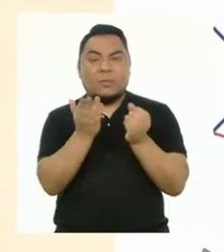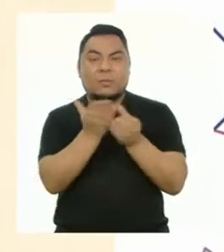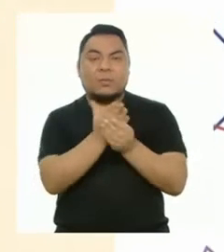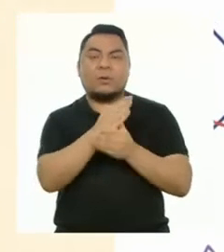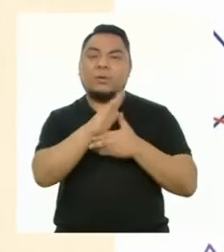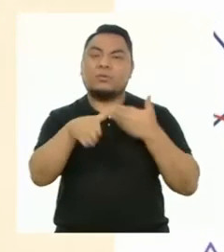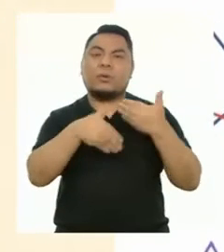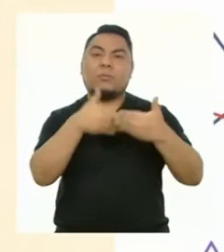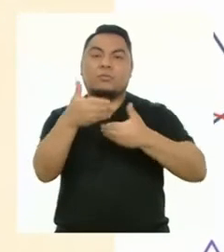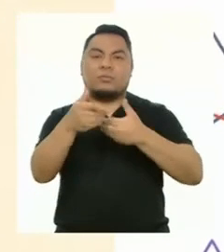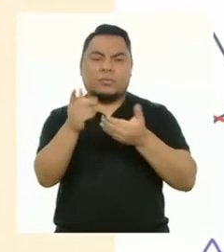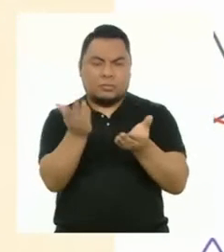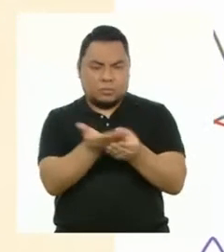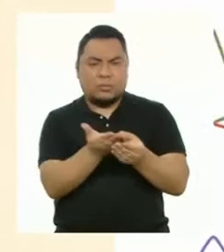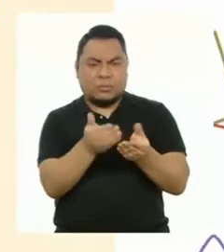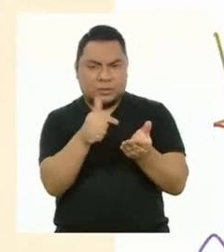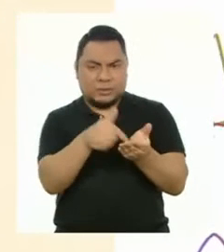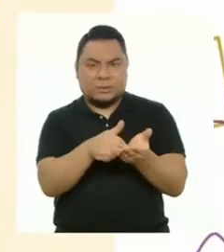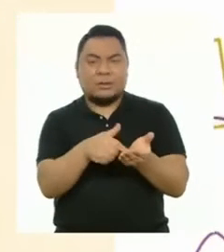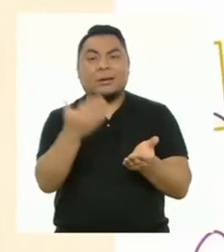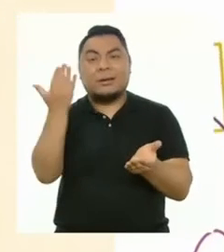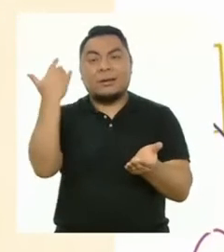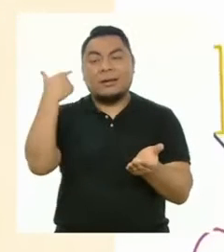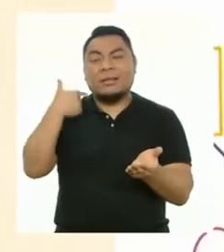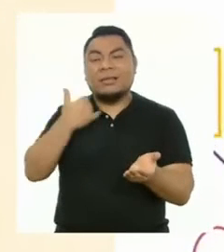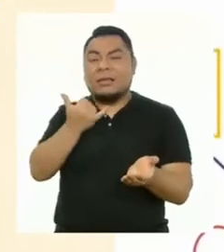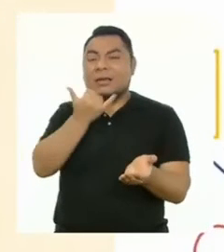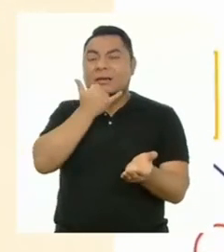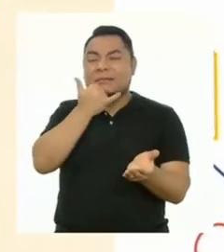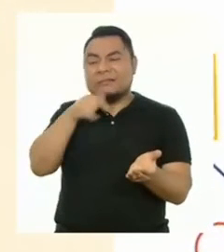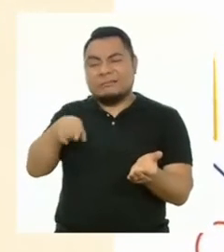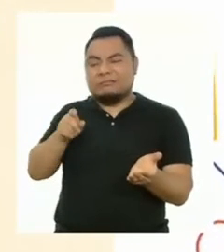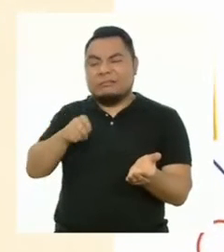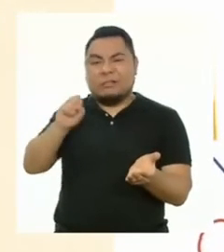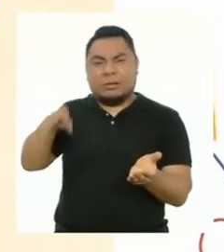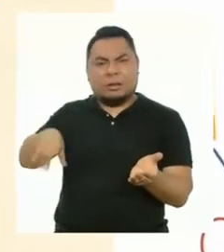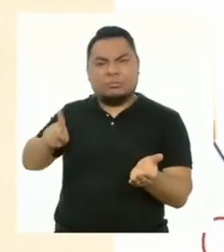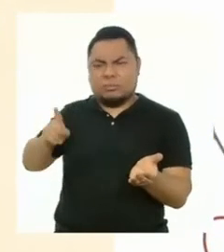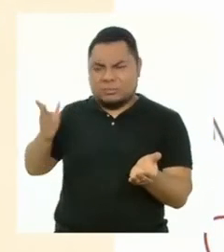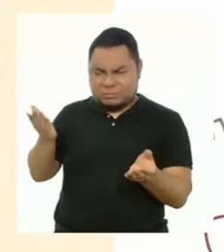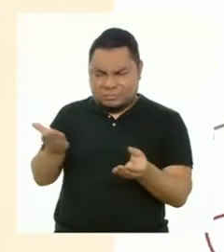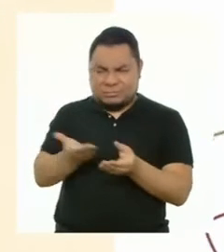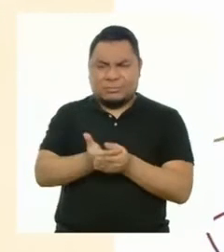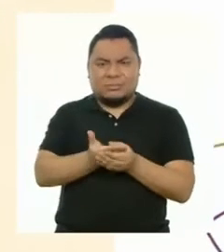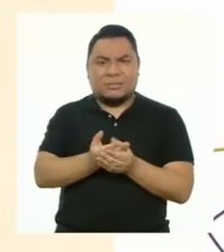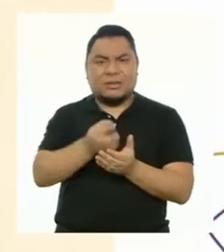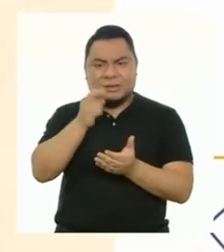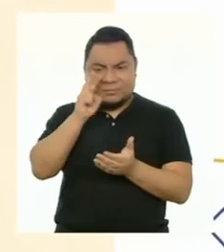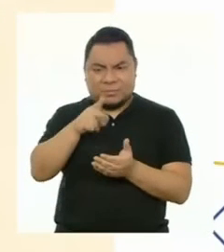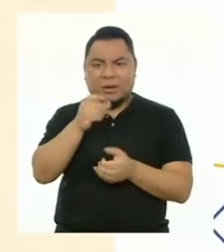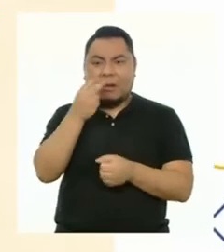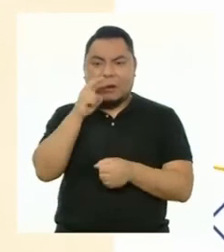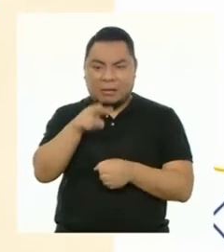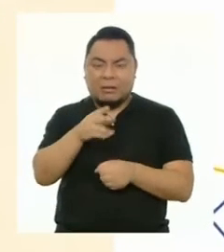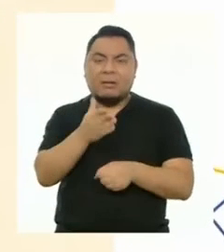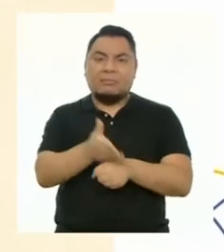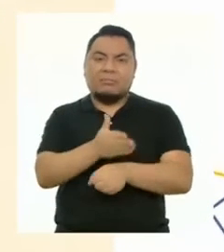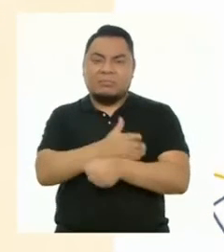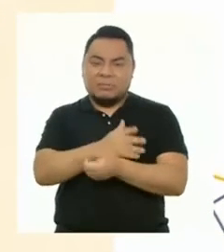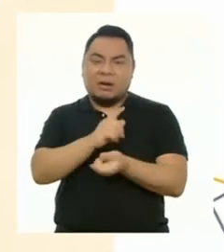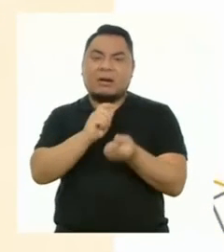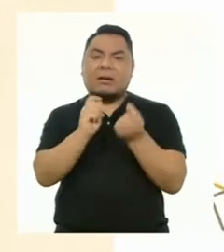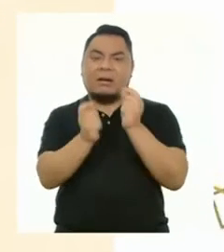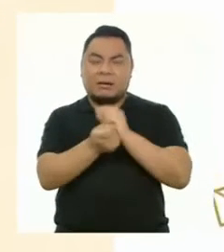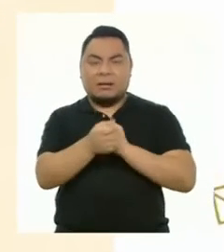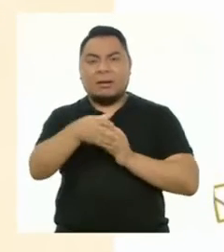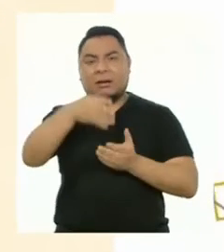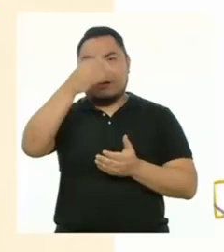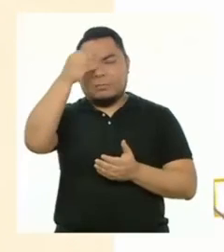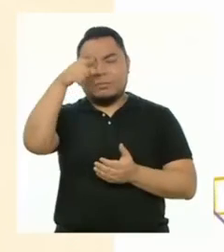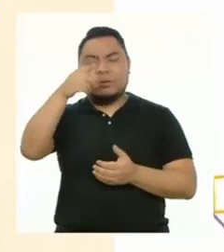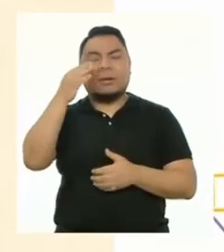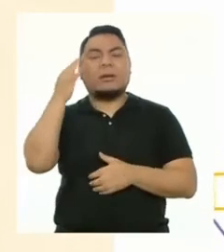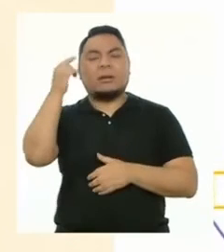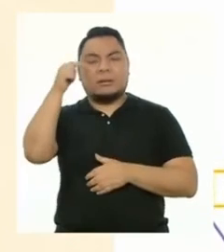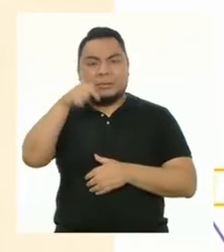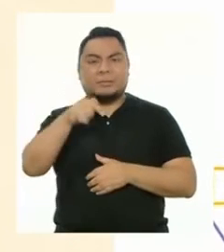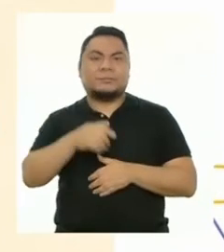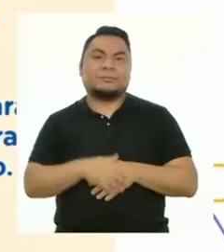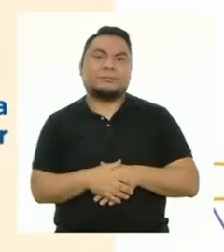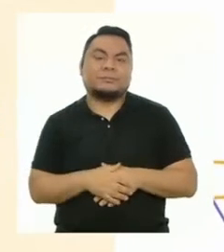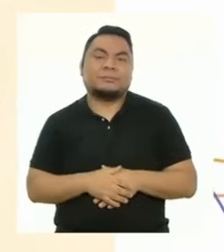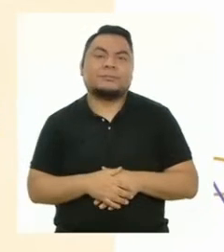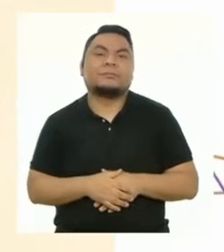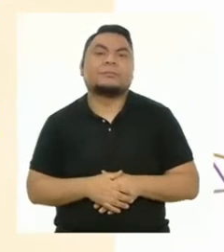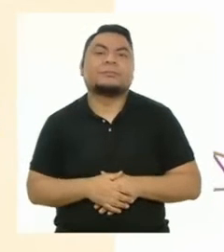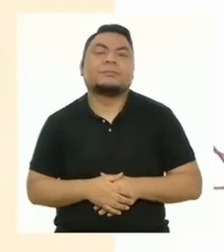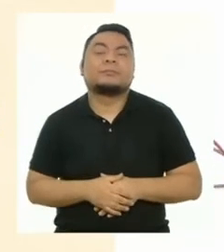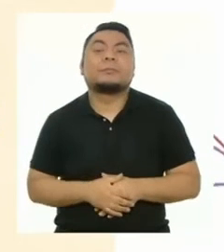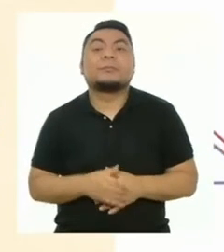productos de todo el proceso y no solo los productos finales. Así te darás cuenta cuál ha sido el progreso de tu aprendizaje y podrás reflexionar sobre